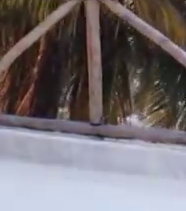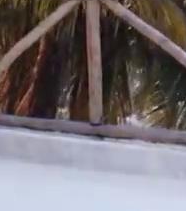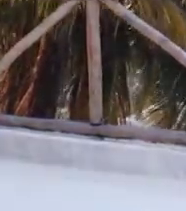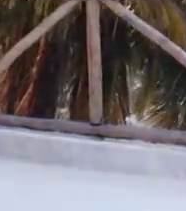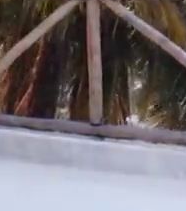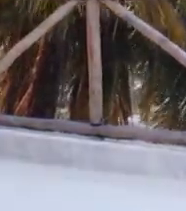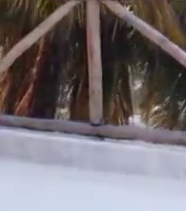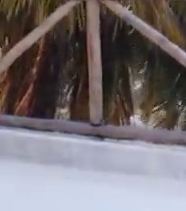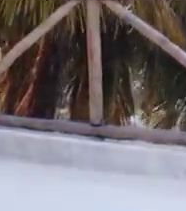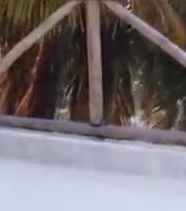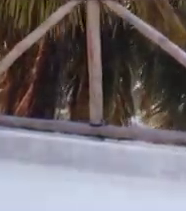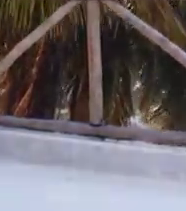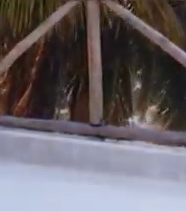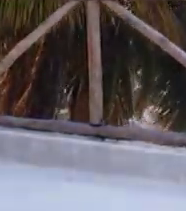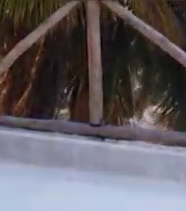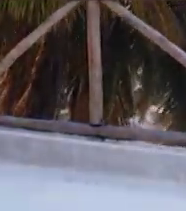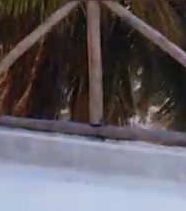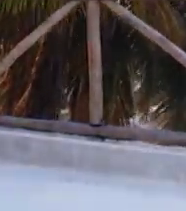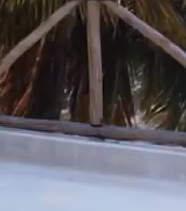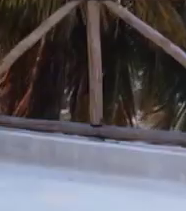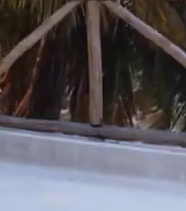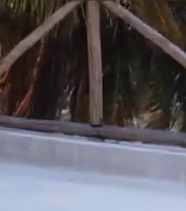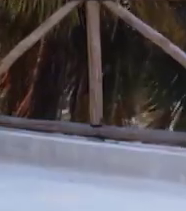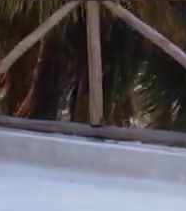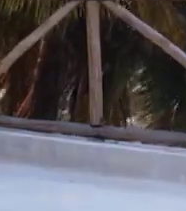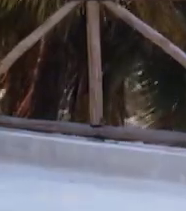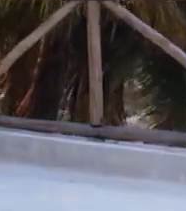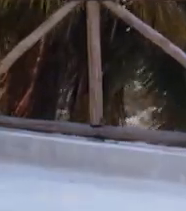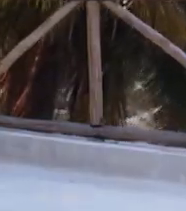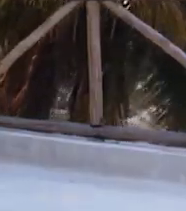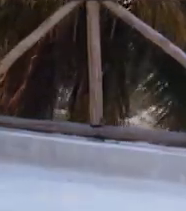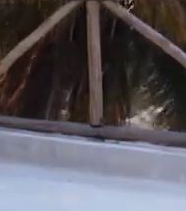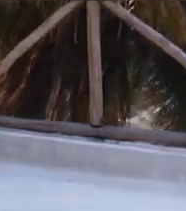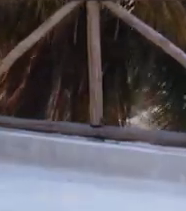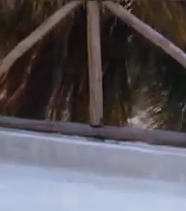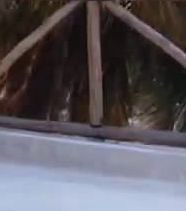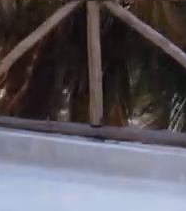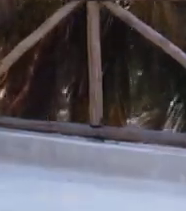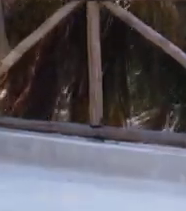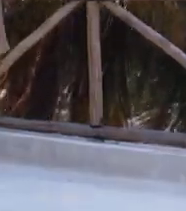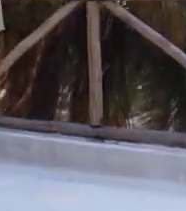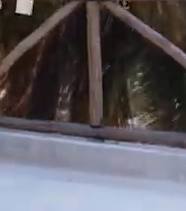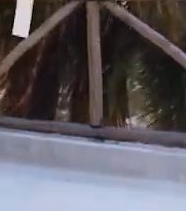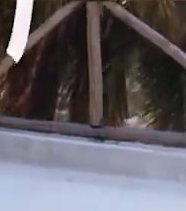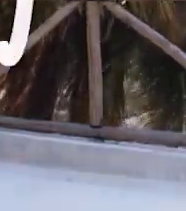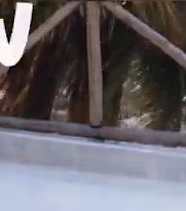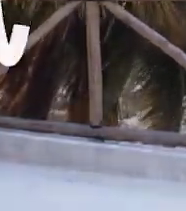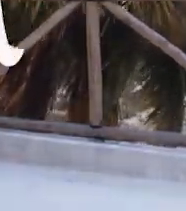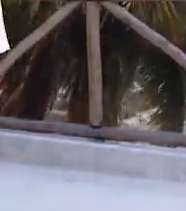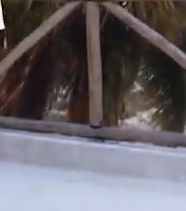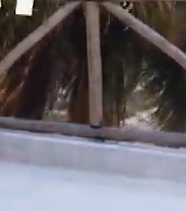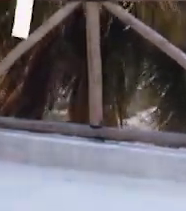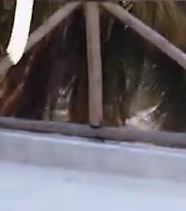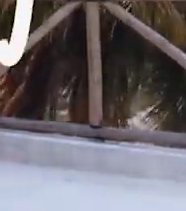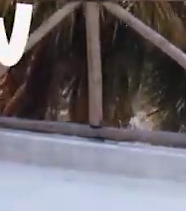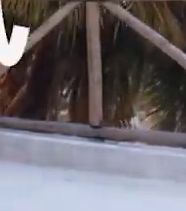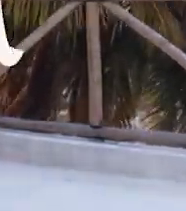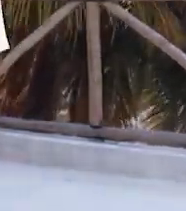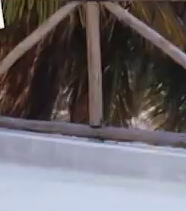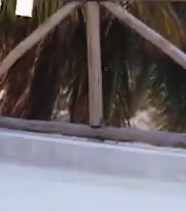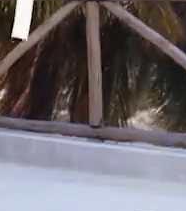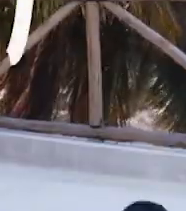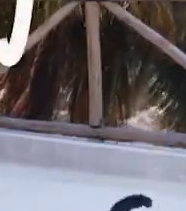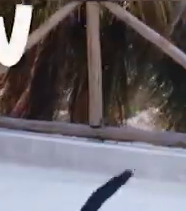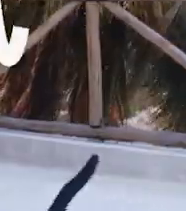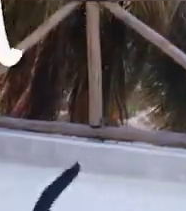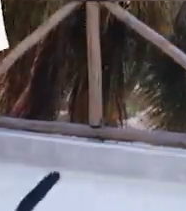tres, cuatro, cinco, seis, siete, ocho. Los brazos hacia adelante, dos, tres, cuatro,